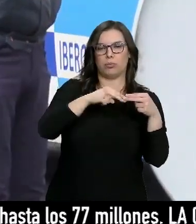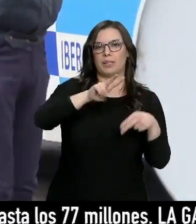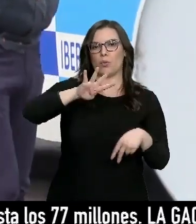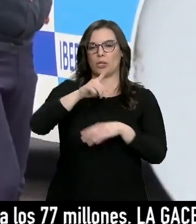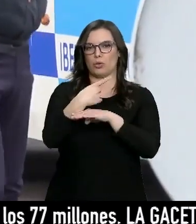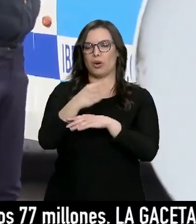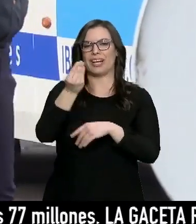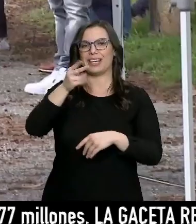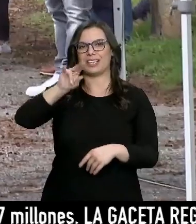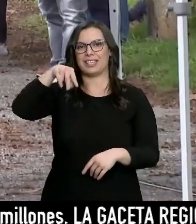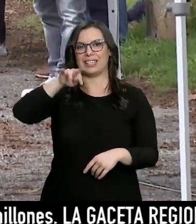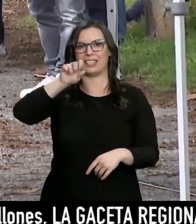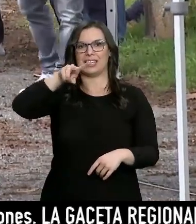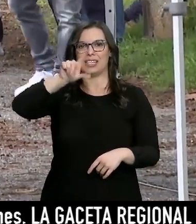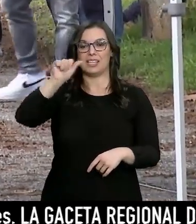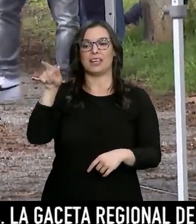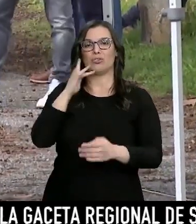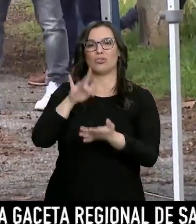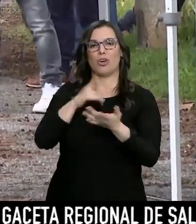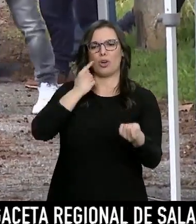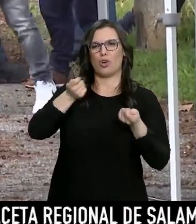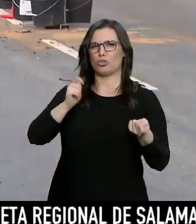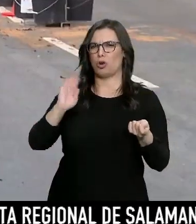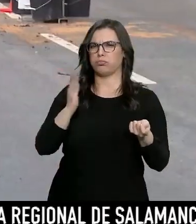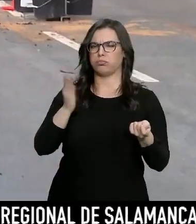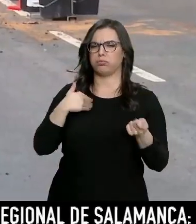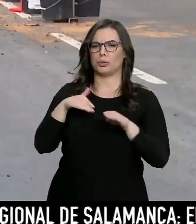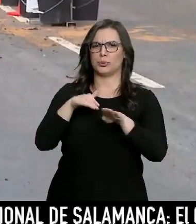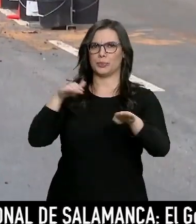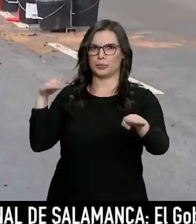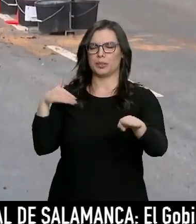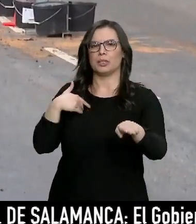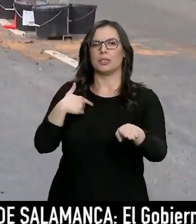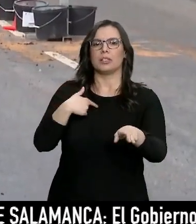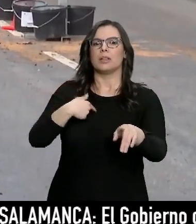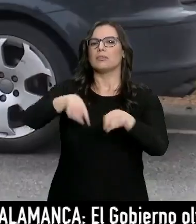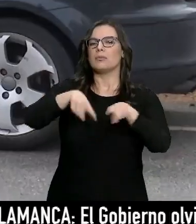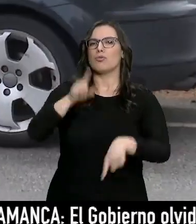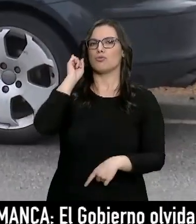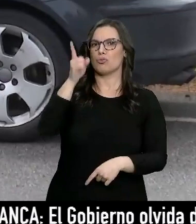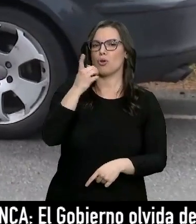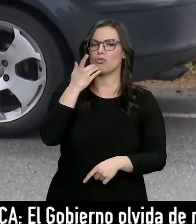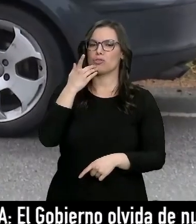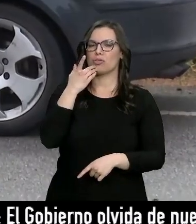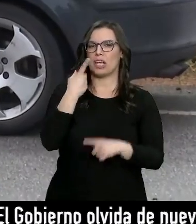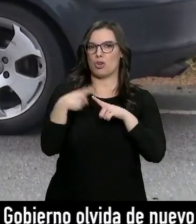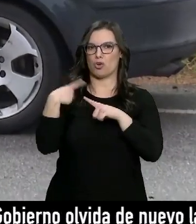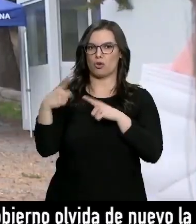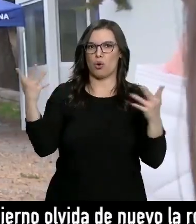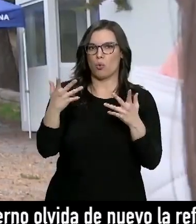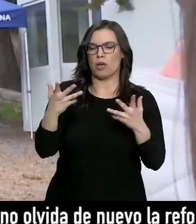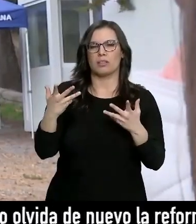Aquí se suceden controles exhaustivos. Ahora solo pueden circular en algunos supuestos, como los transportes de mercancías o